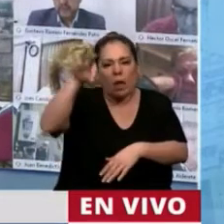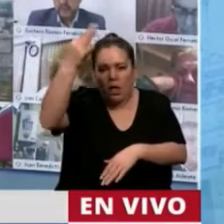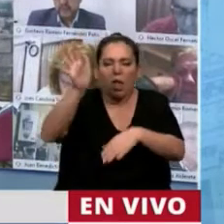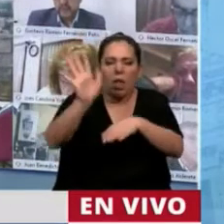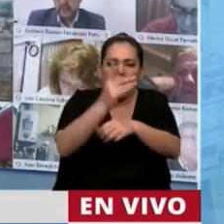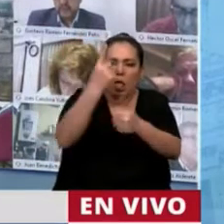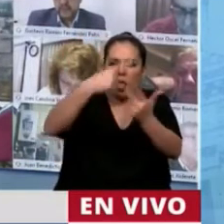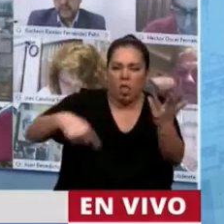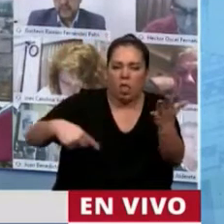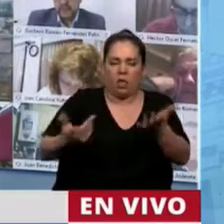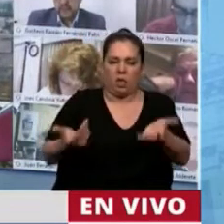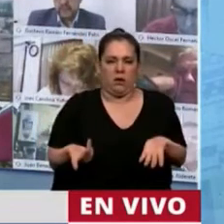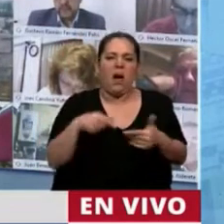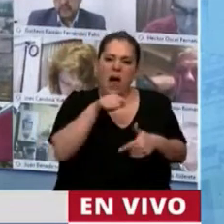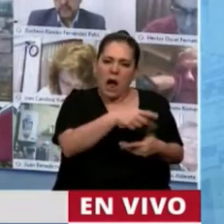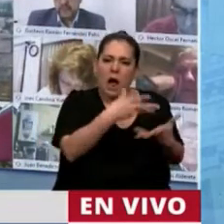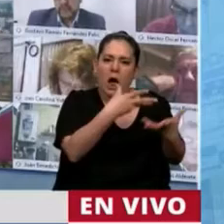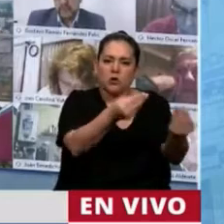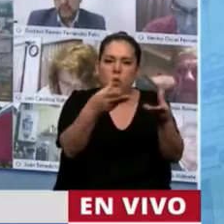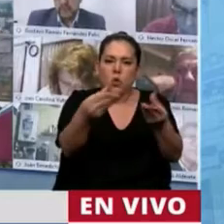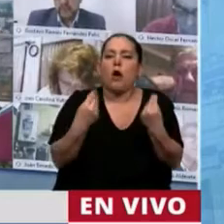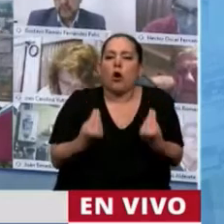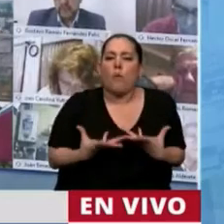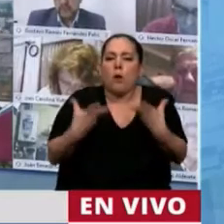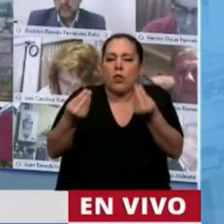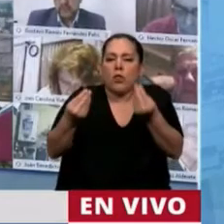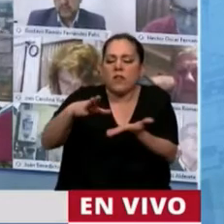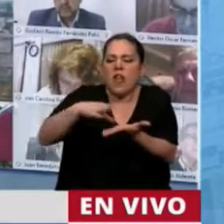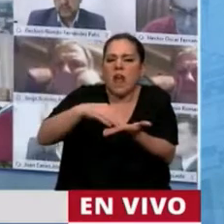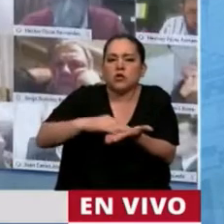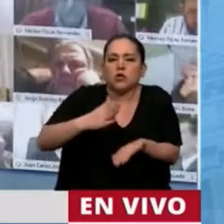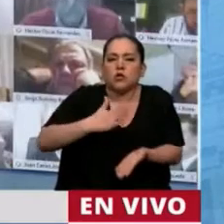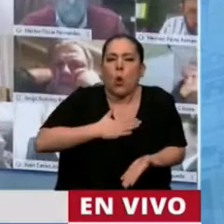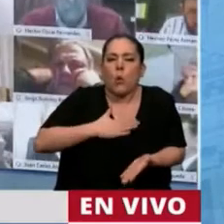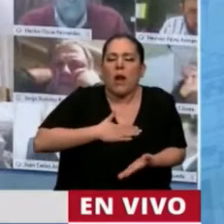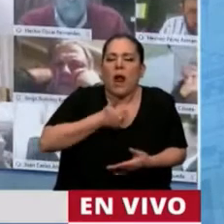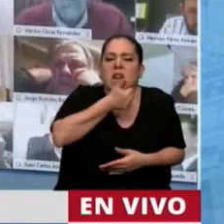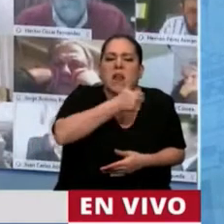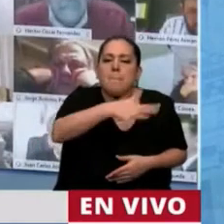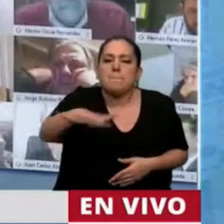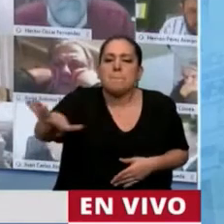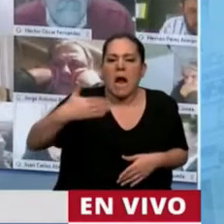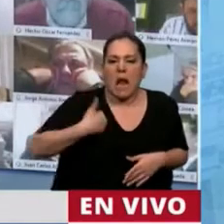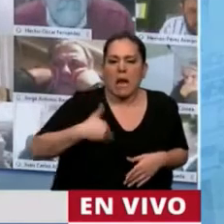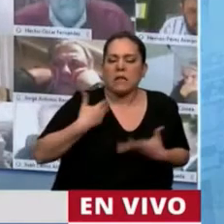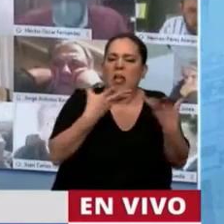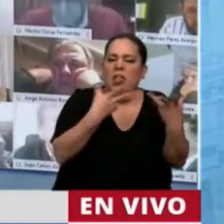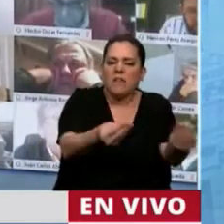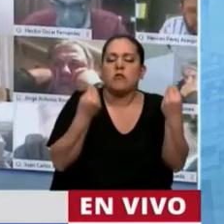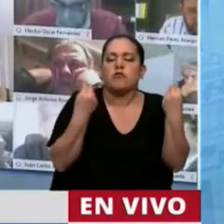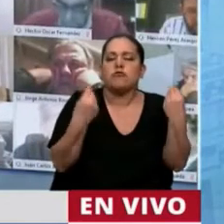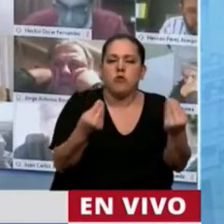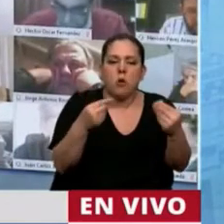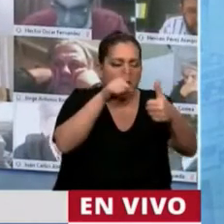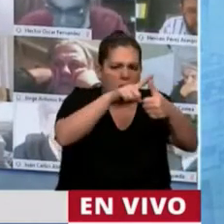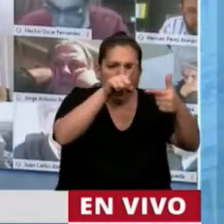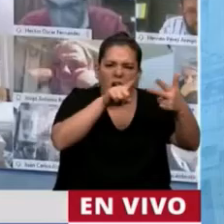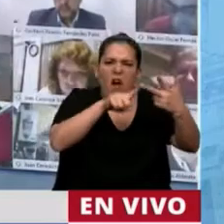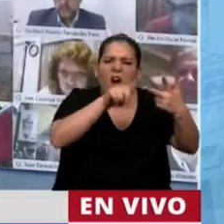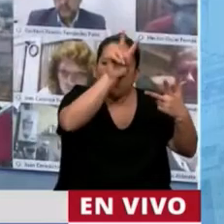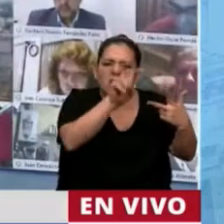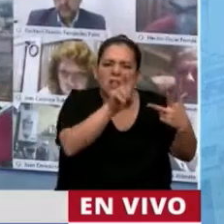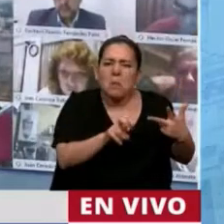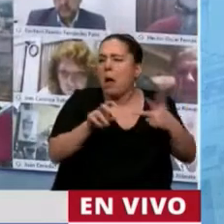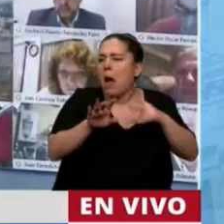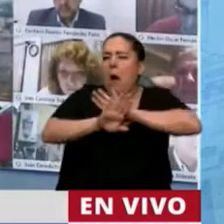Senado, había venido una ley, una especie de emergencia turística, que tiene que ver con el parate que tiene el turismo por